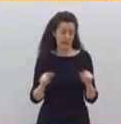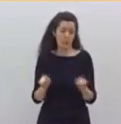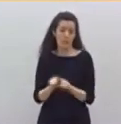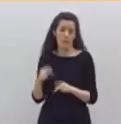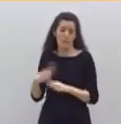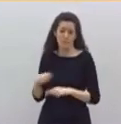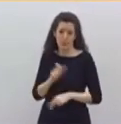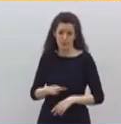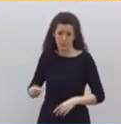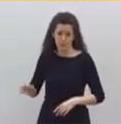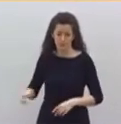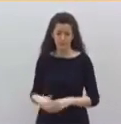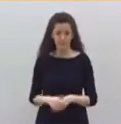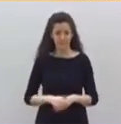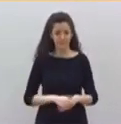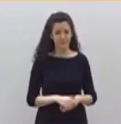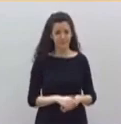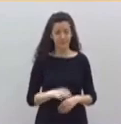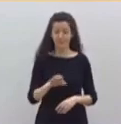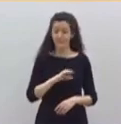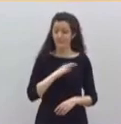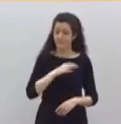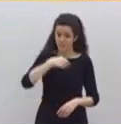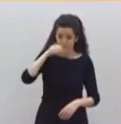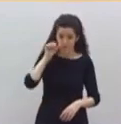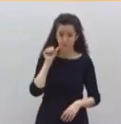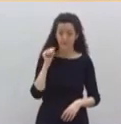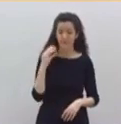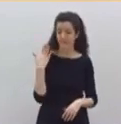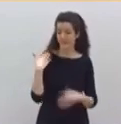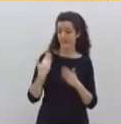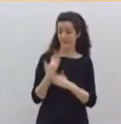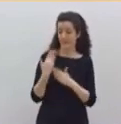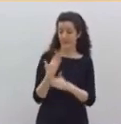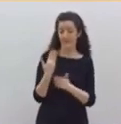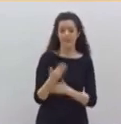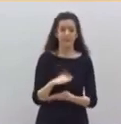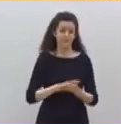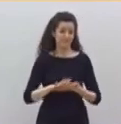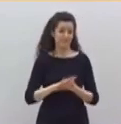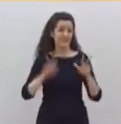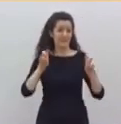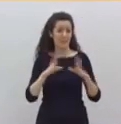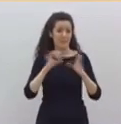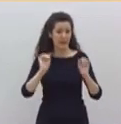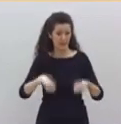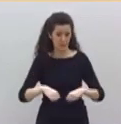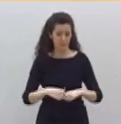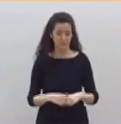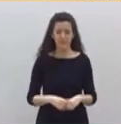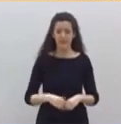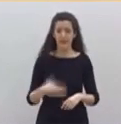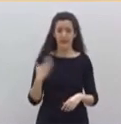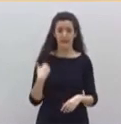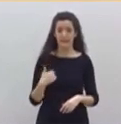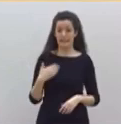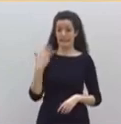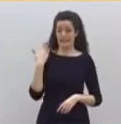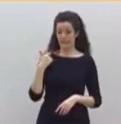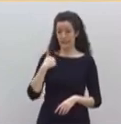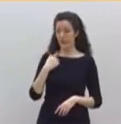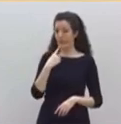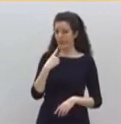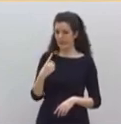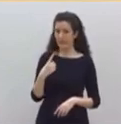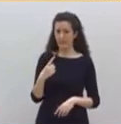se ha hablado mucho de pactos estos días. Yo le dije anteayer que el partido que lidera la oposición ya ha hecho su gran